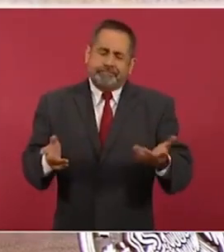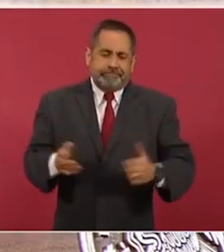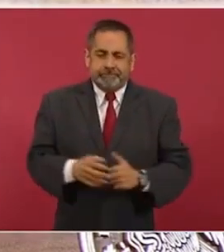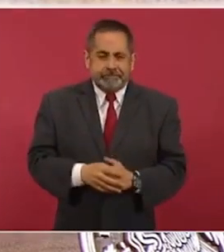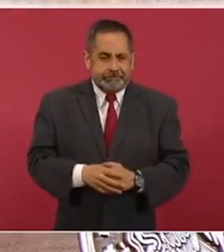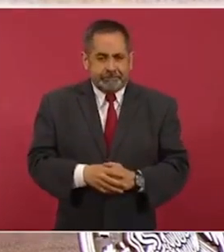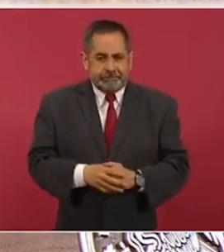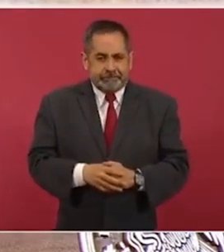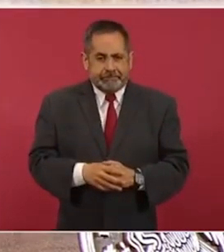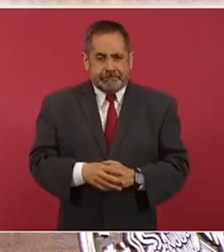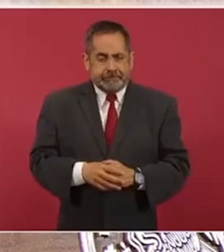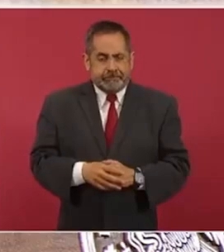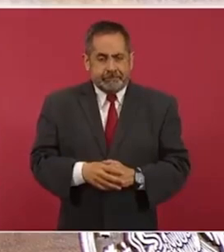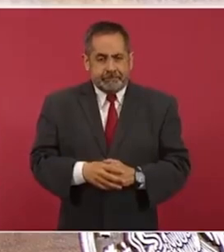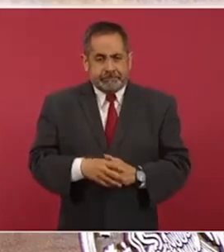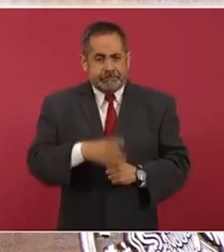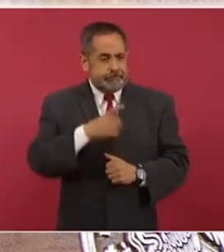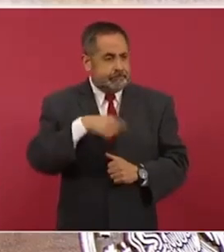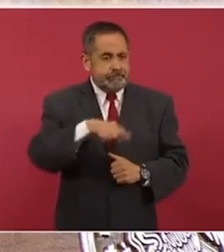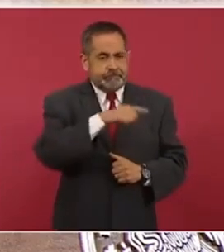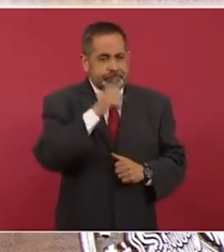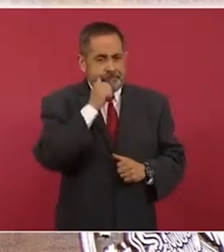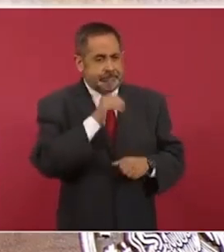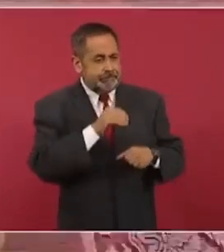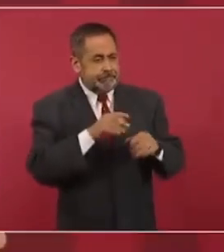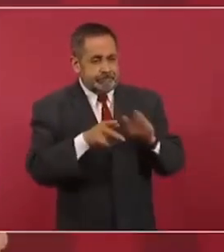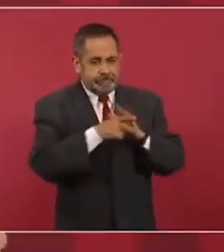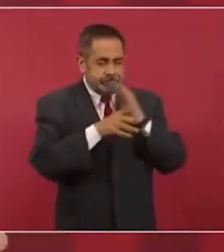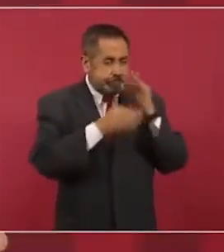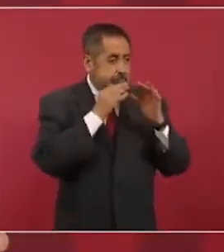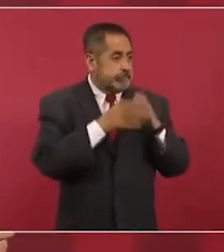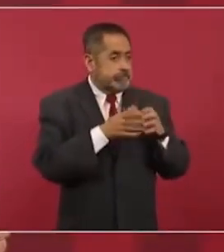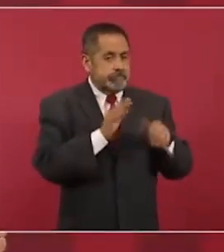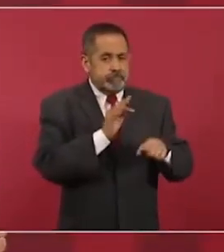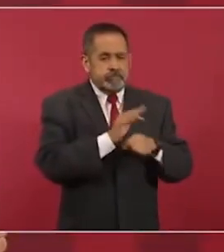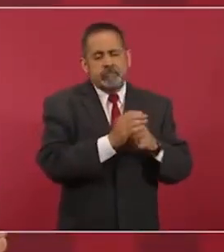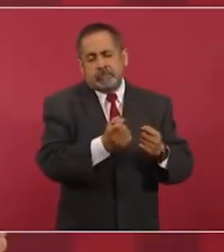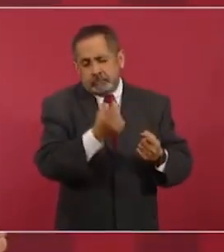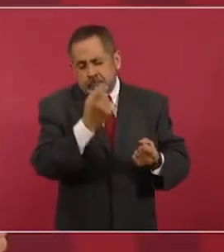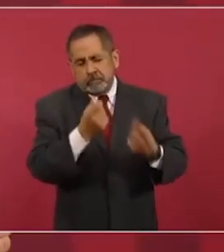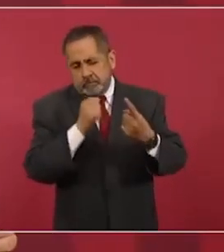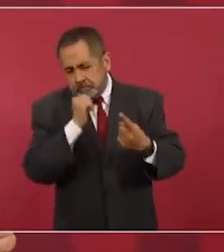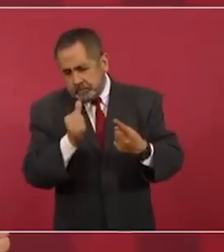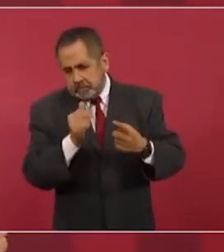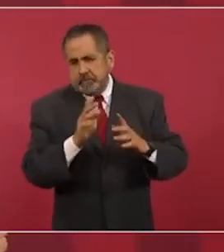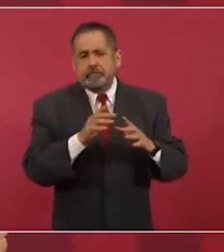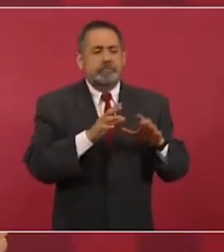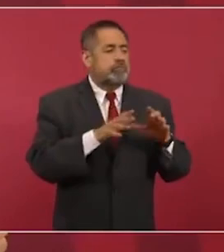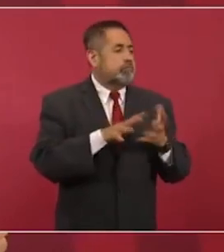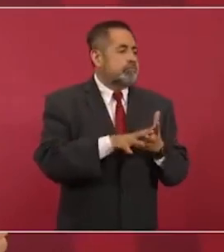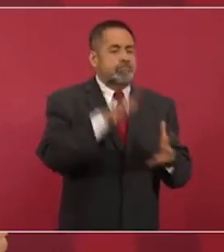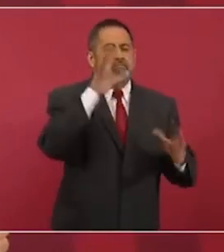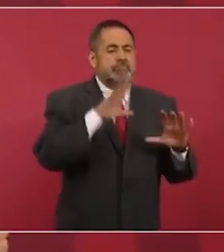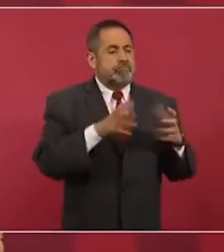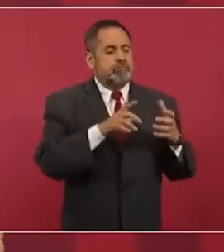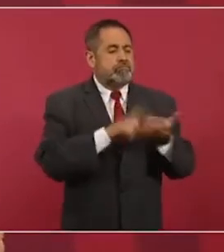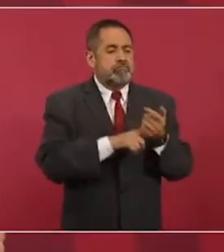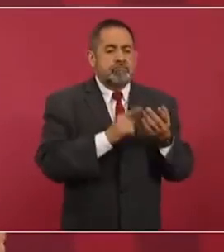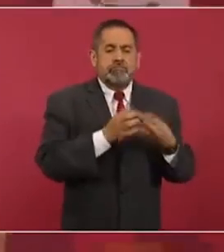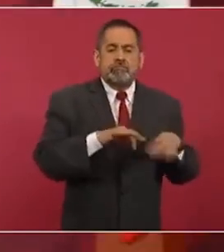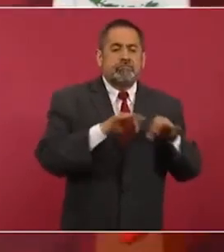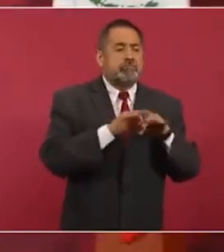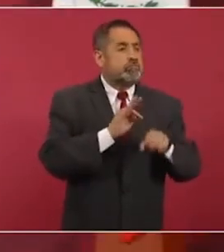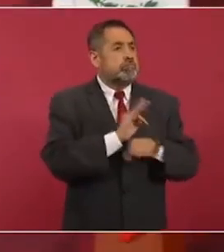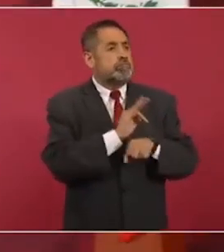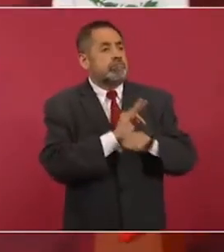y para todos los informadores con honrosas excepciones lo que importa